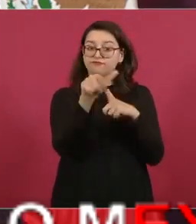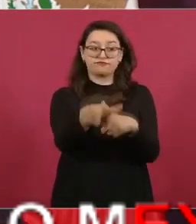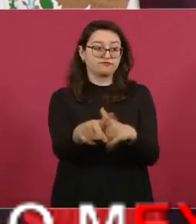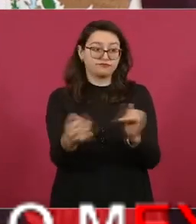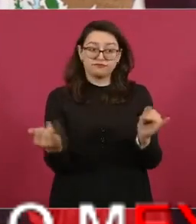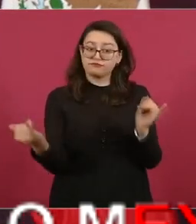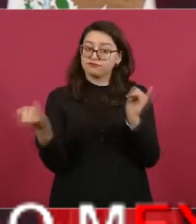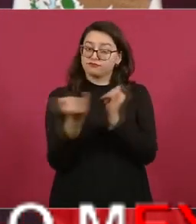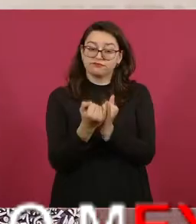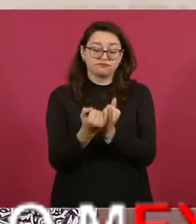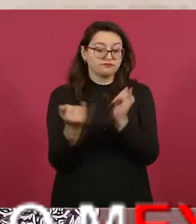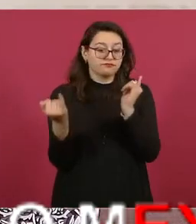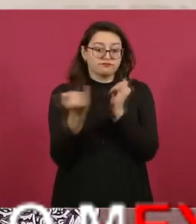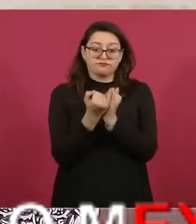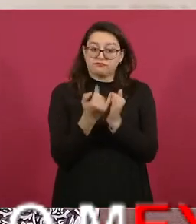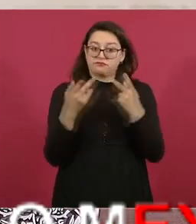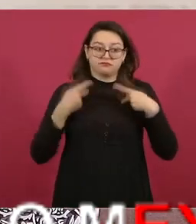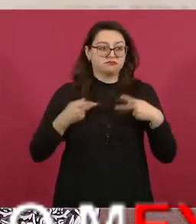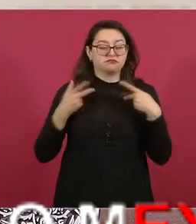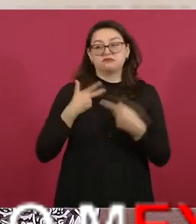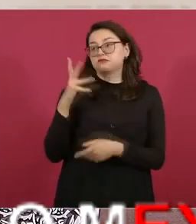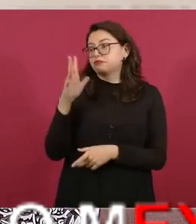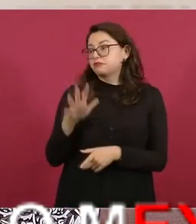la vista de todos